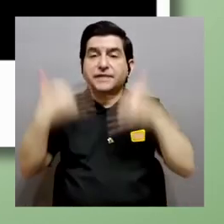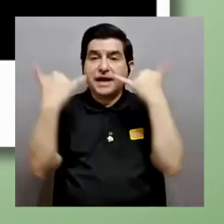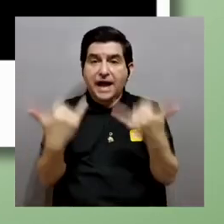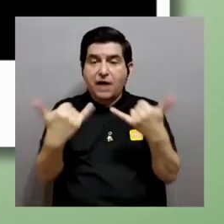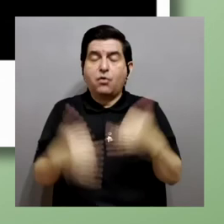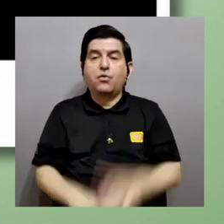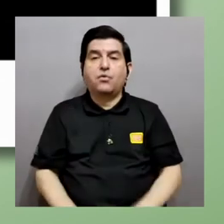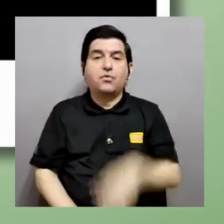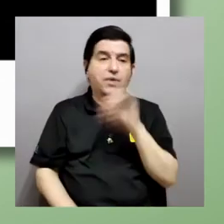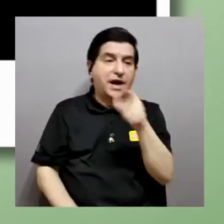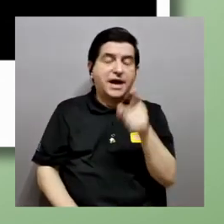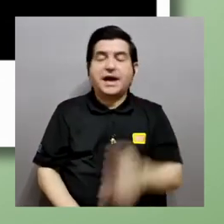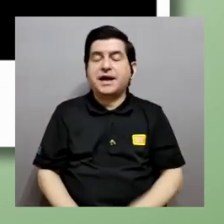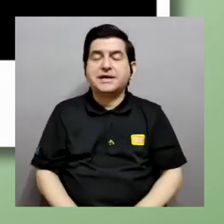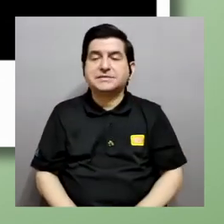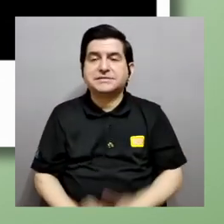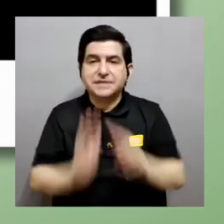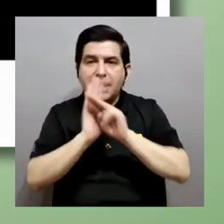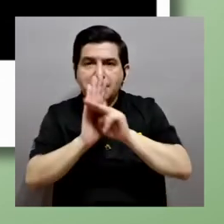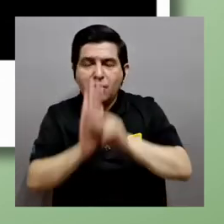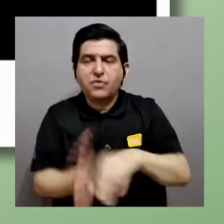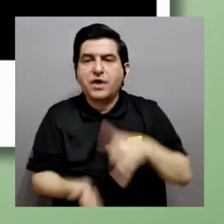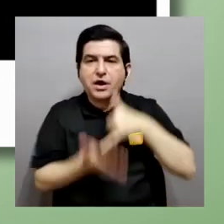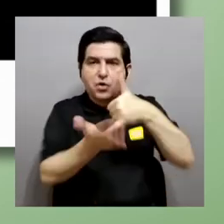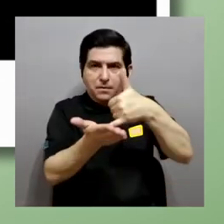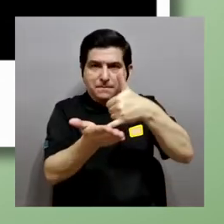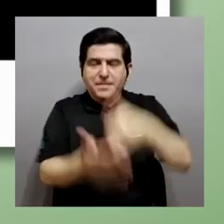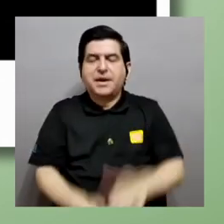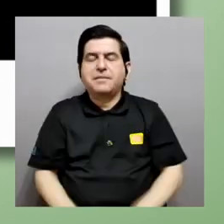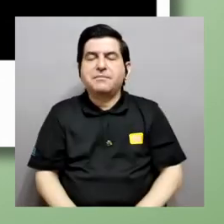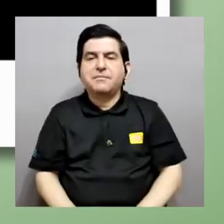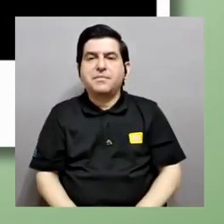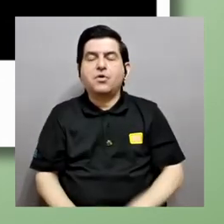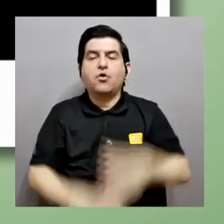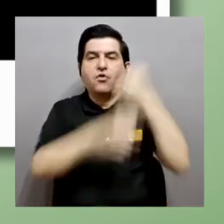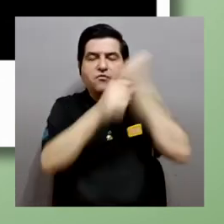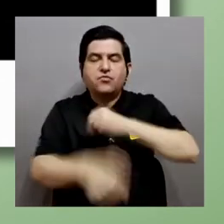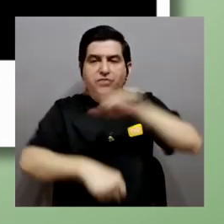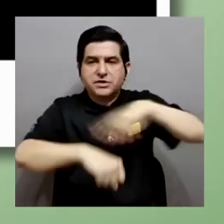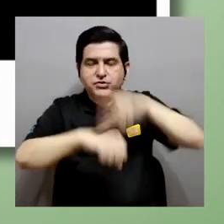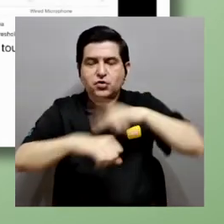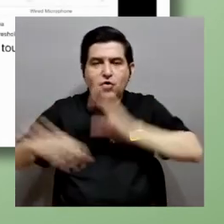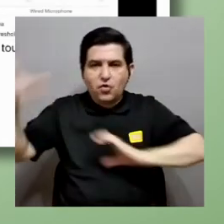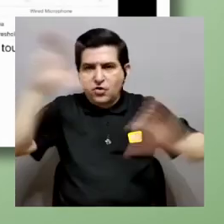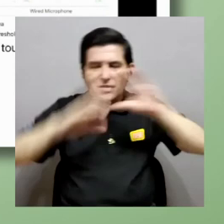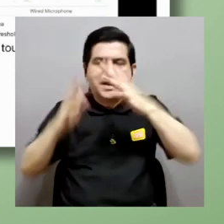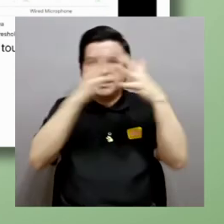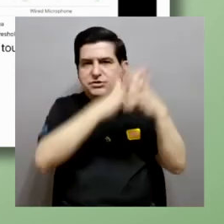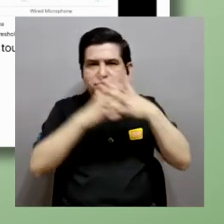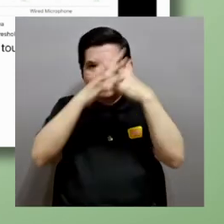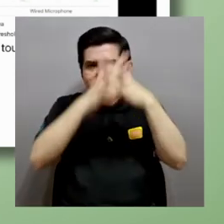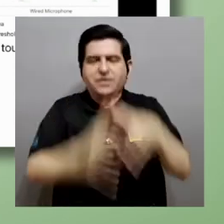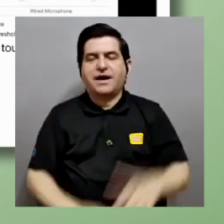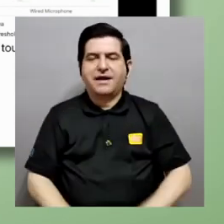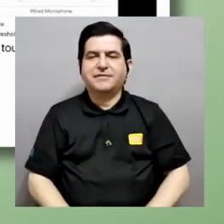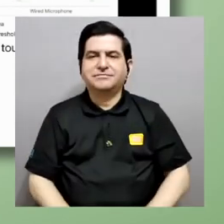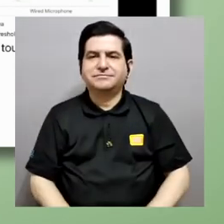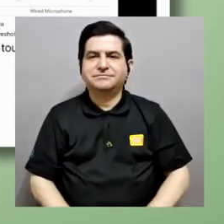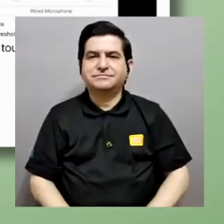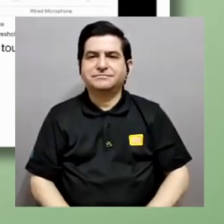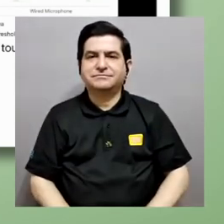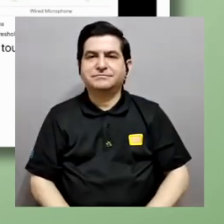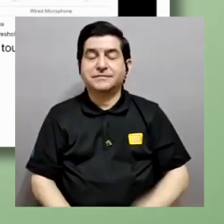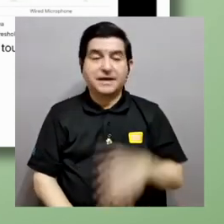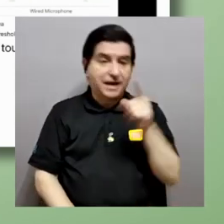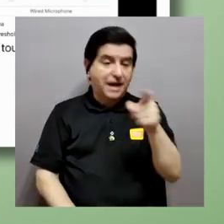ahora este prototipo ganó el premio RAPID de la Fundación Nacional de Ciencias de Estados Unidos aquí